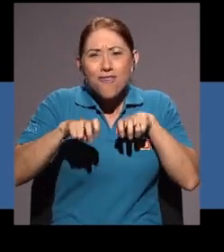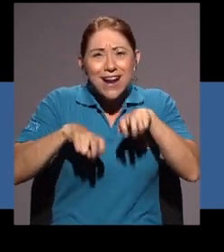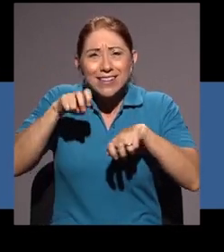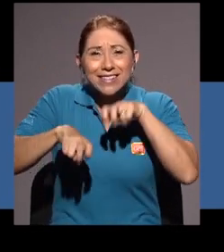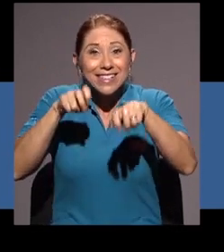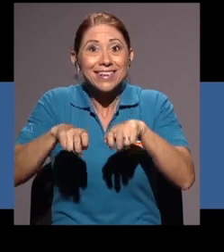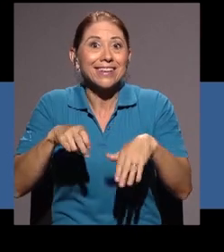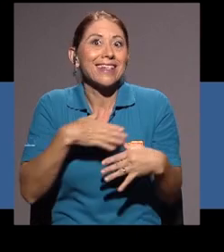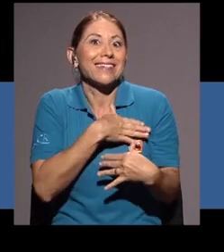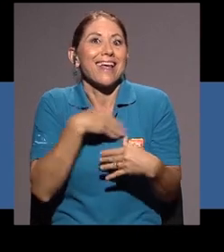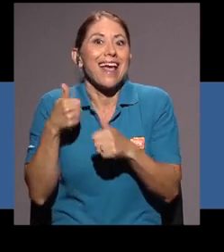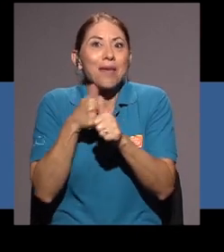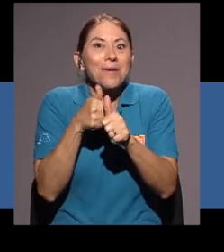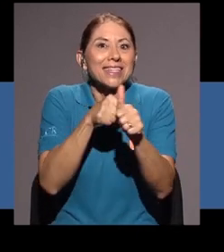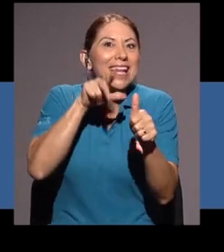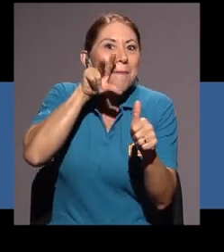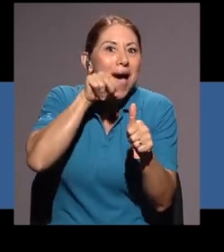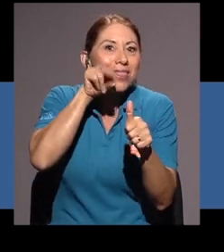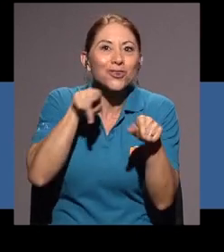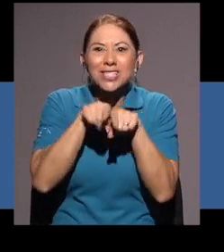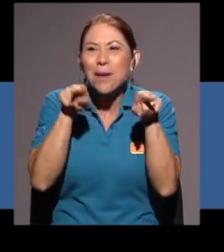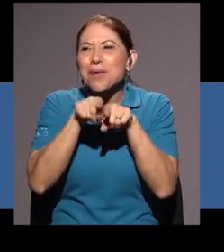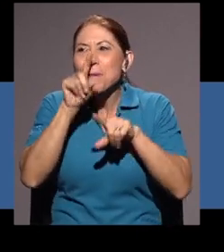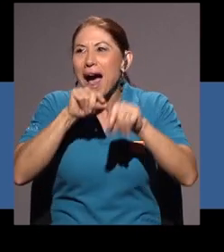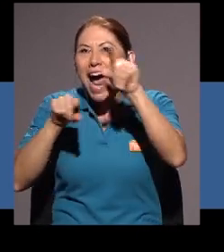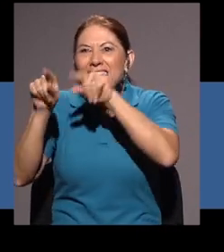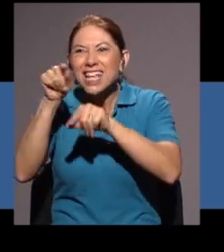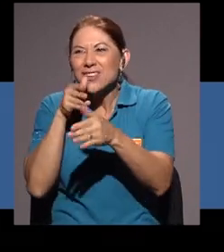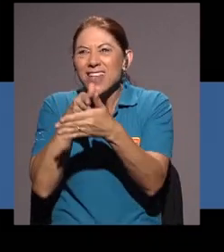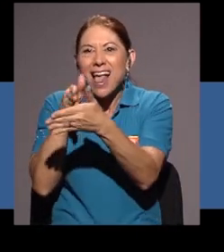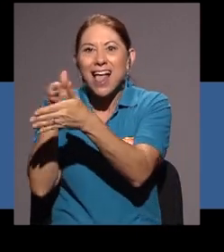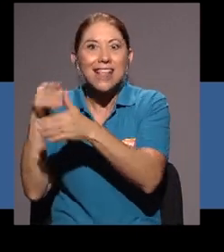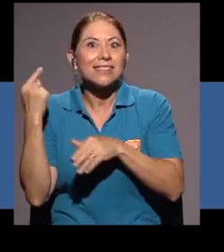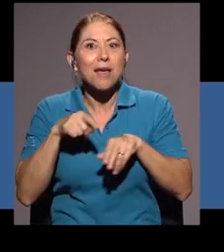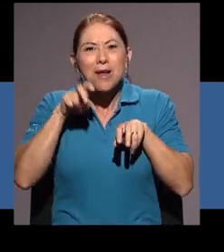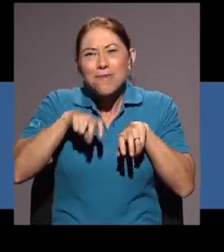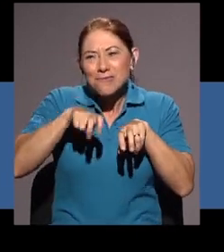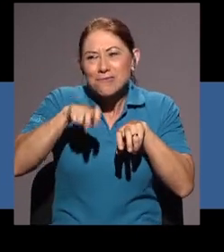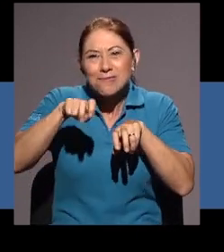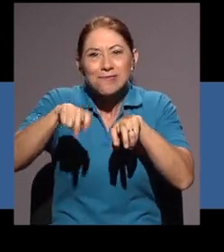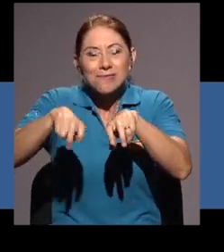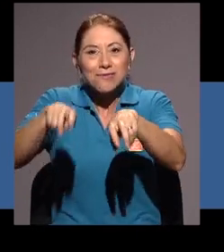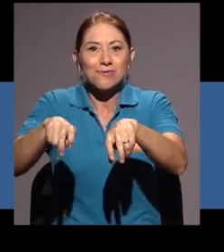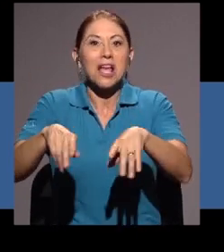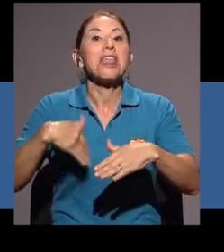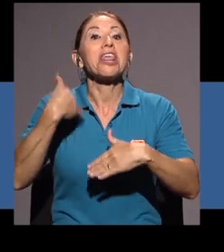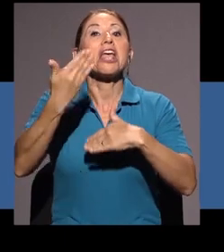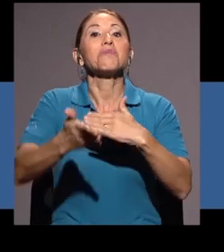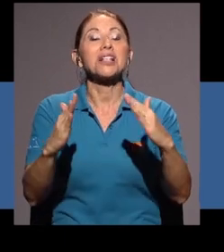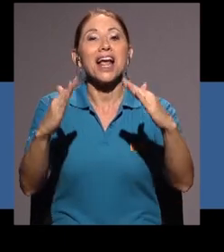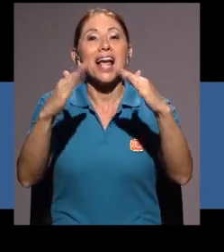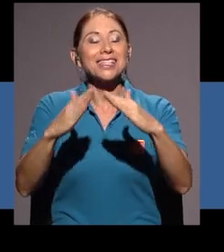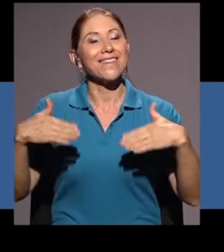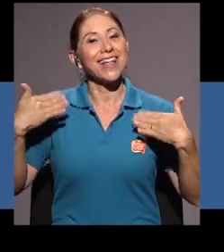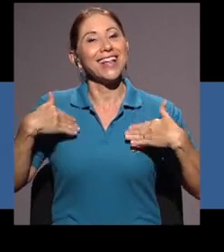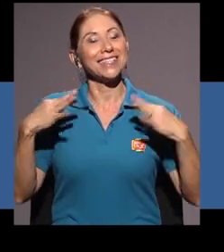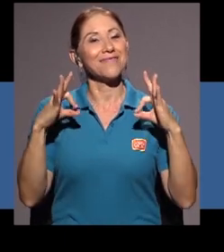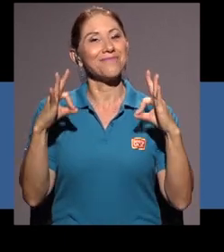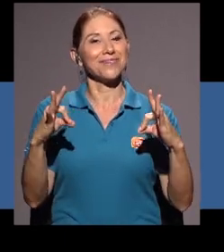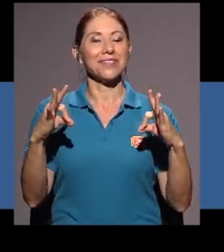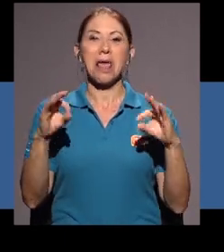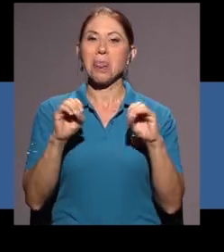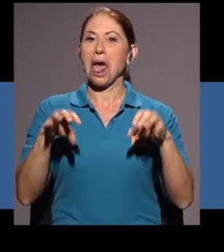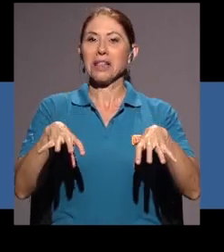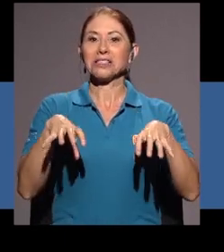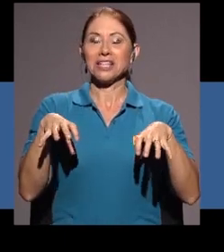y molestar a los pajarillos. Y corren bastante todo el trato. Después se regresan a casa felices y contentos y desesperados